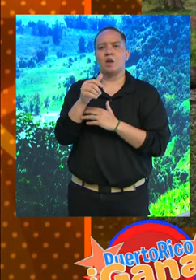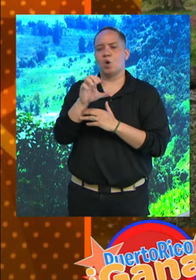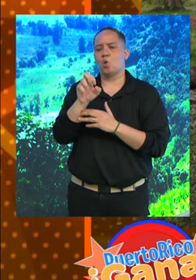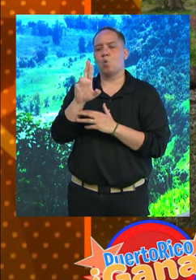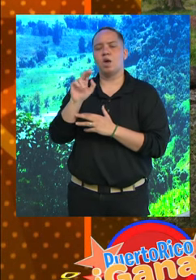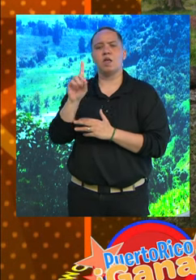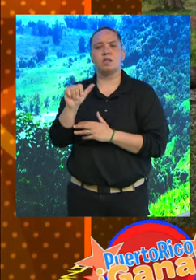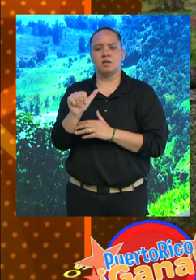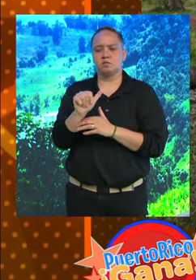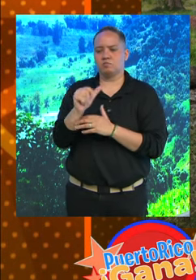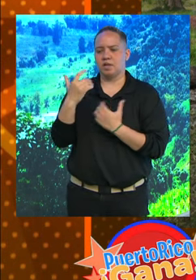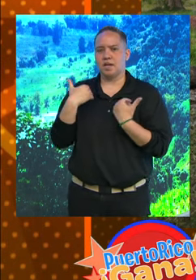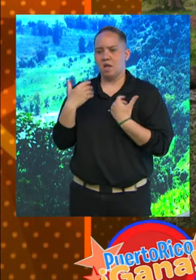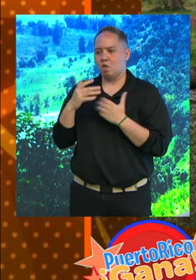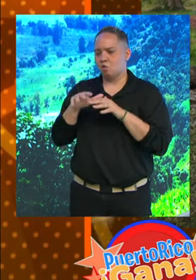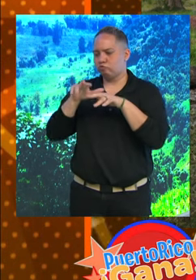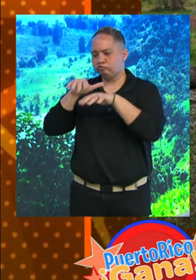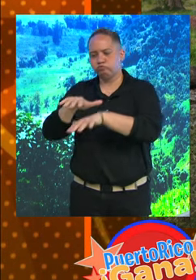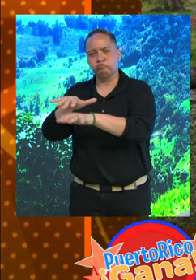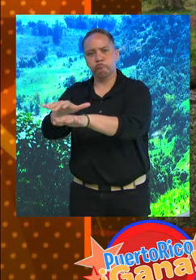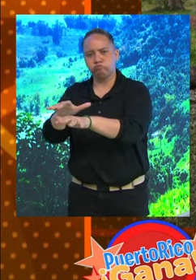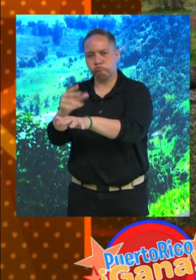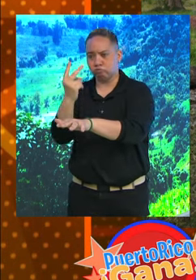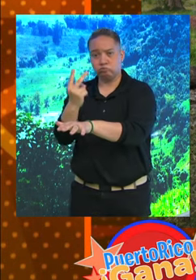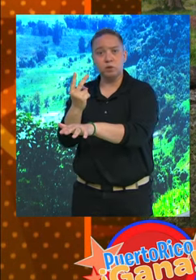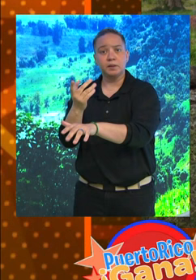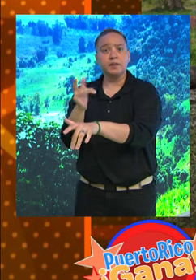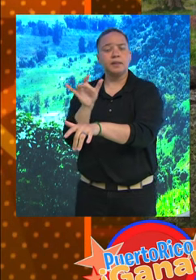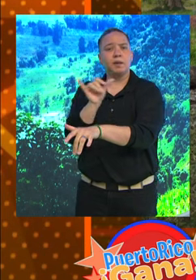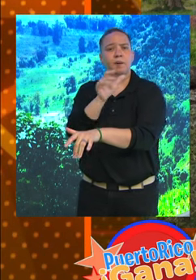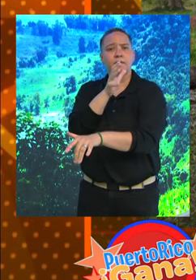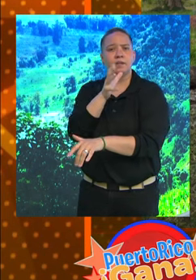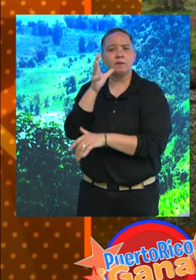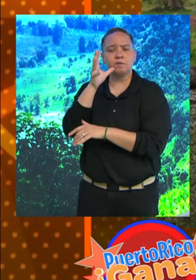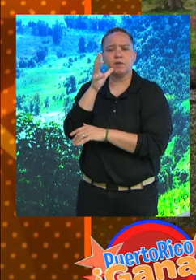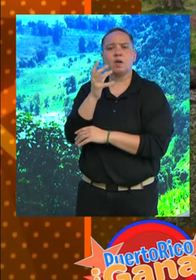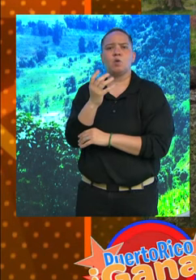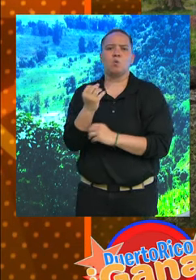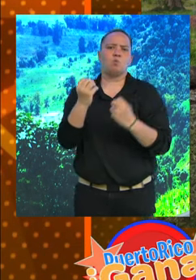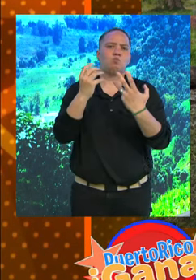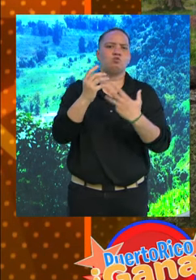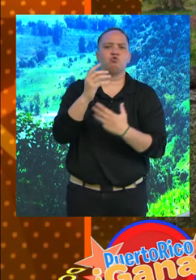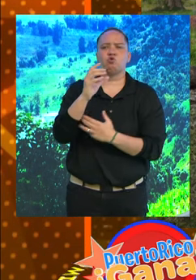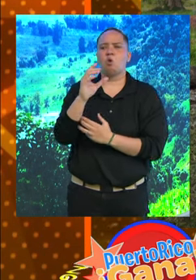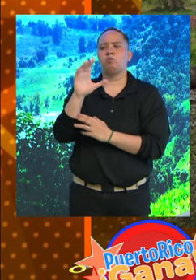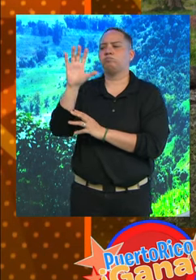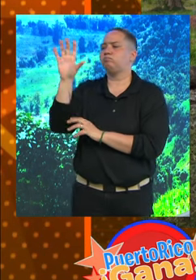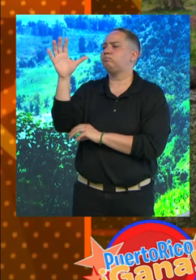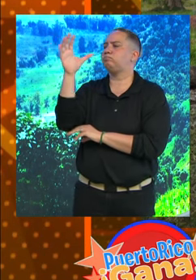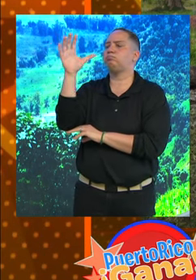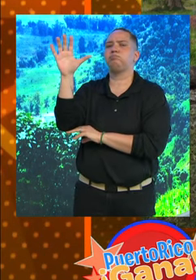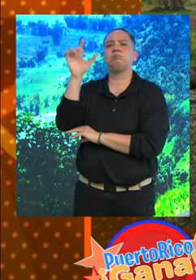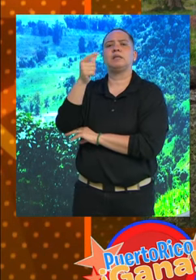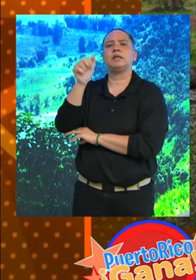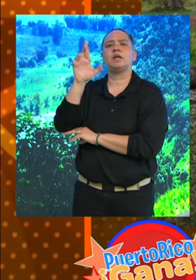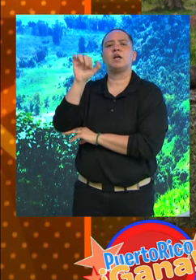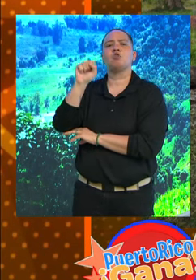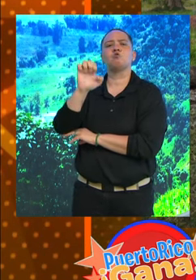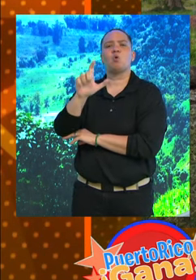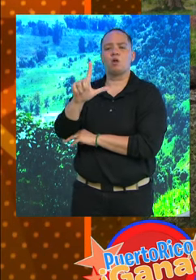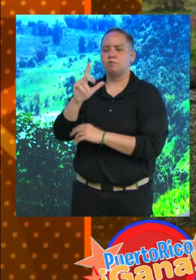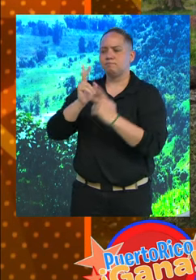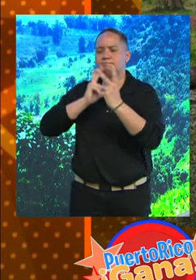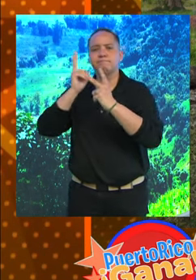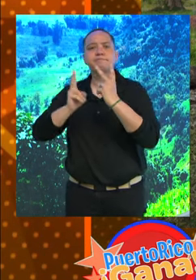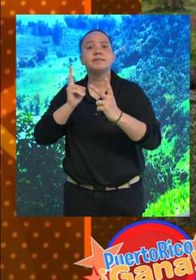en el mismo. Es una finca, lo que conocemos también es que hay muchos girasoles. El propósito de ello es visitarlo, como que darle